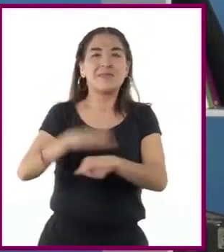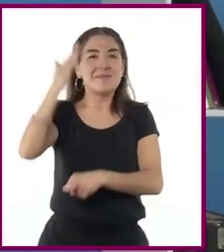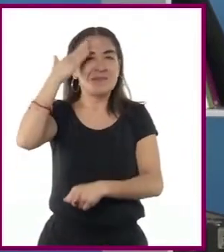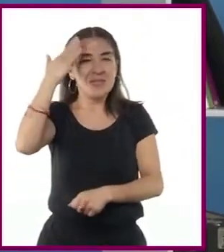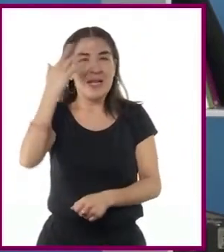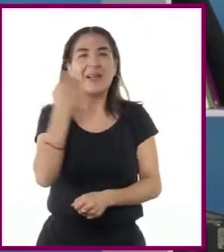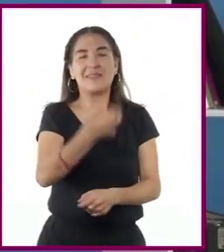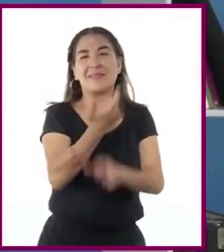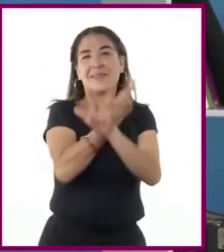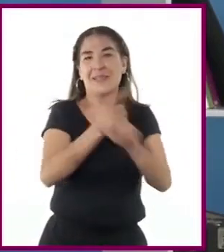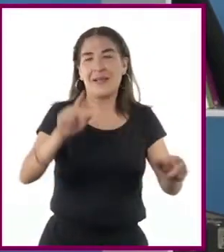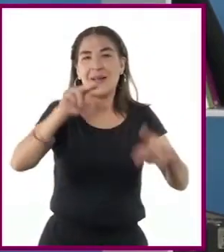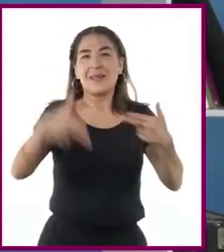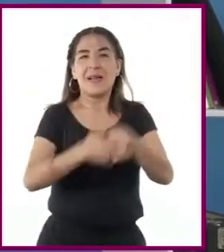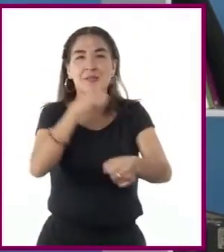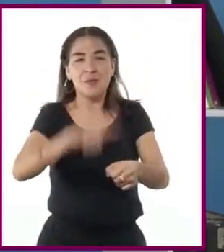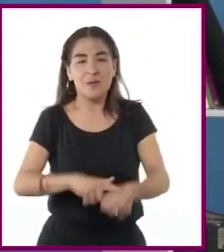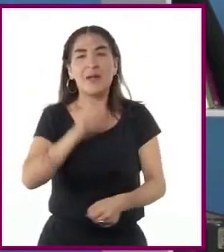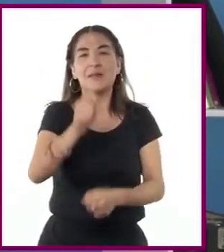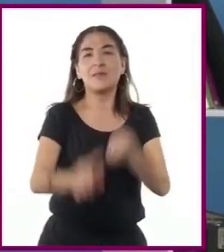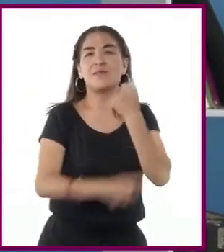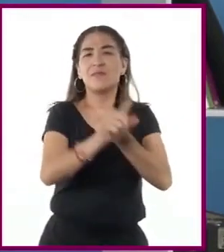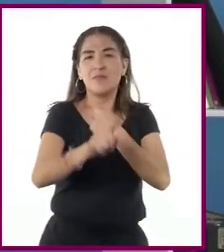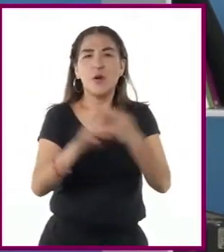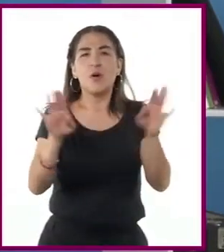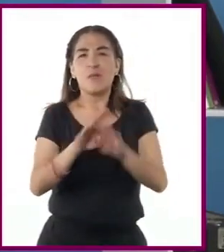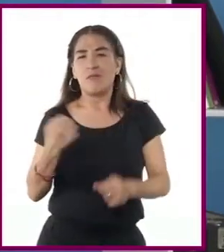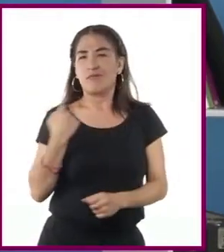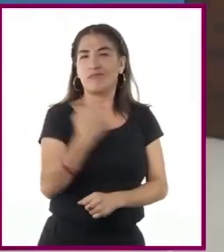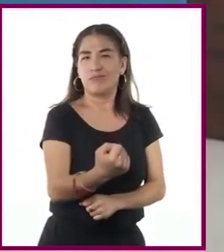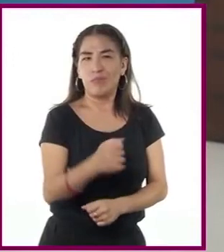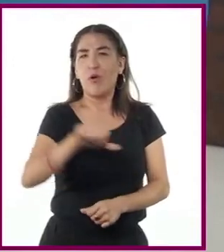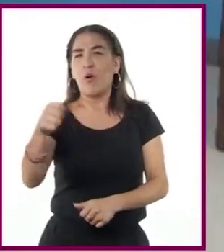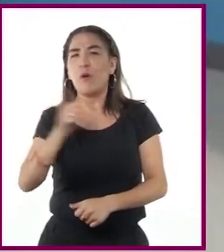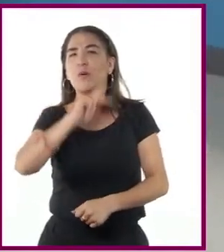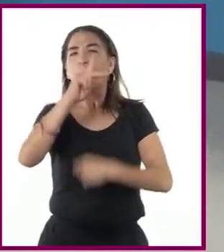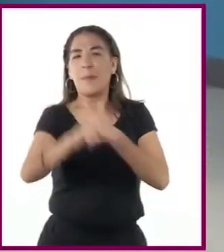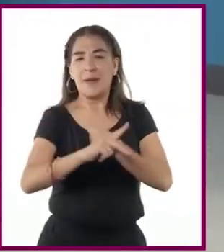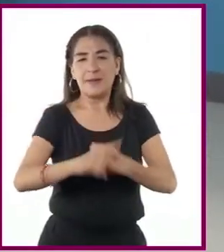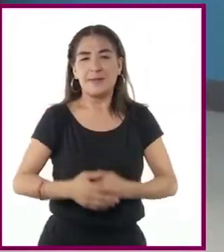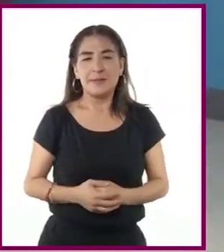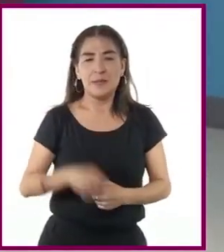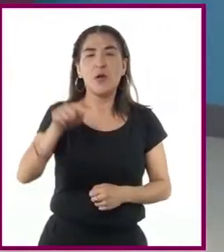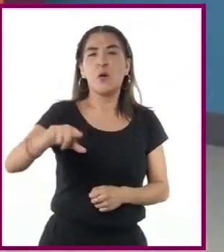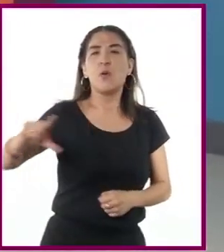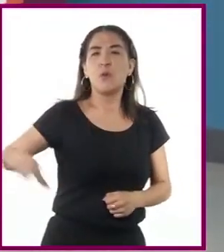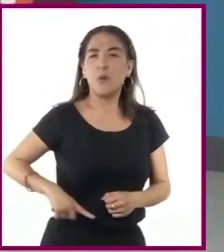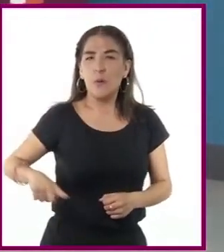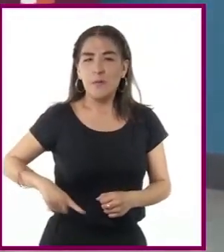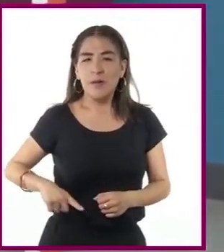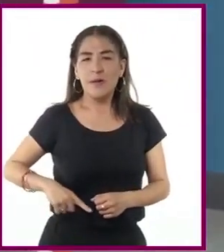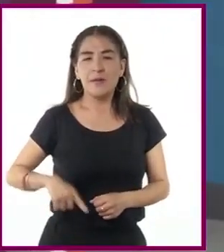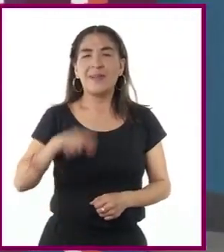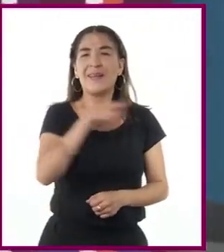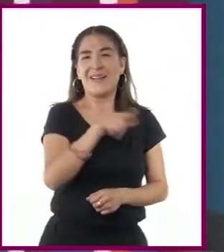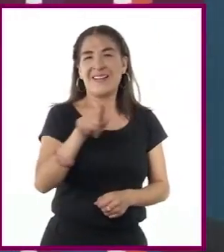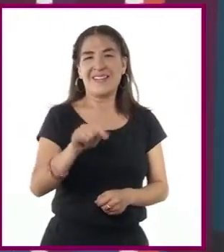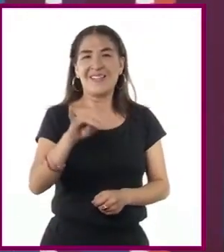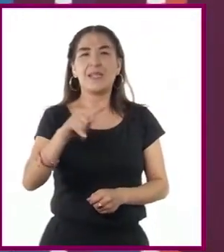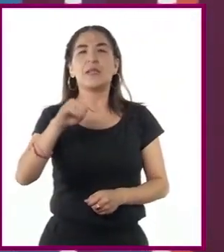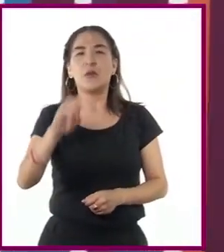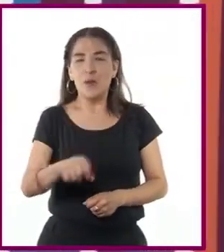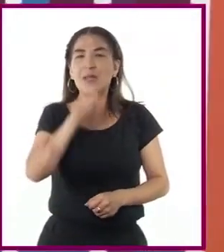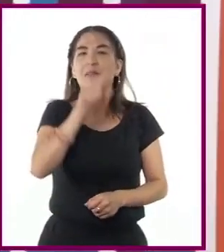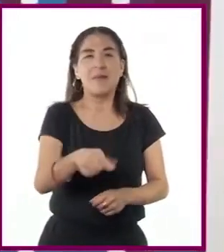libertad de las naciones, fuera de la influencia o imposiciones de cualquier otra. El gobierno yugoslavo de Tito formó parte